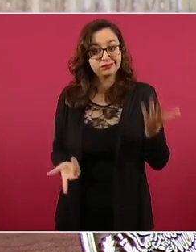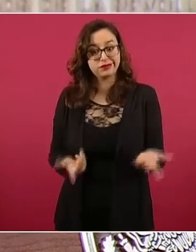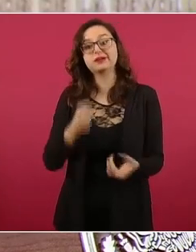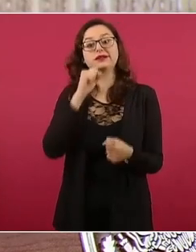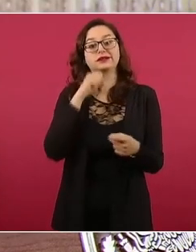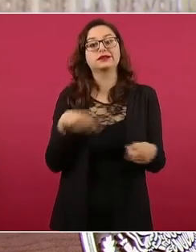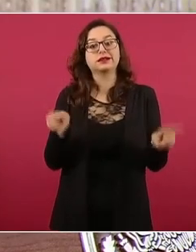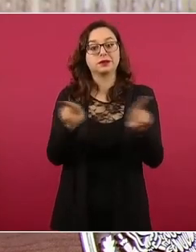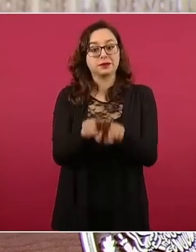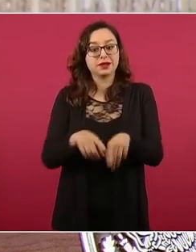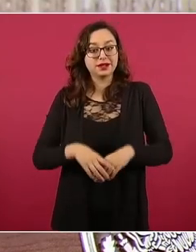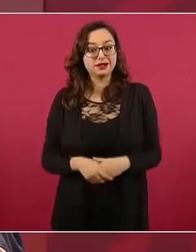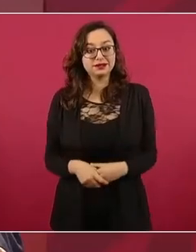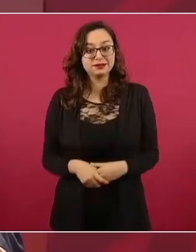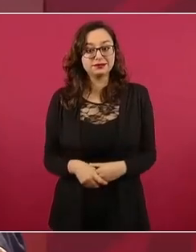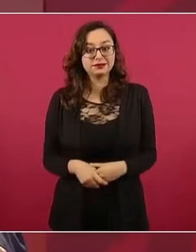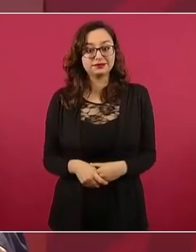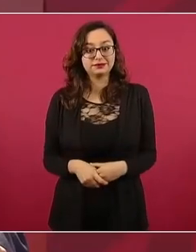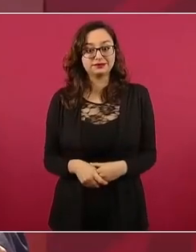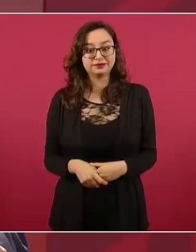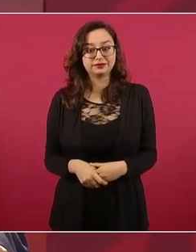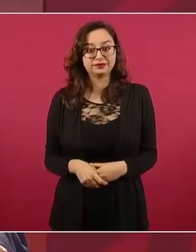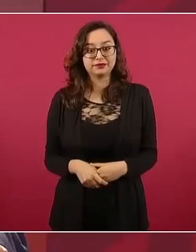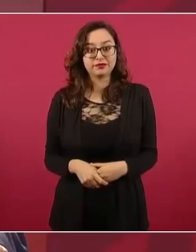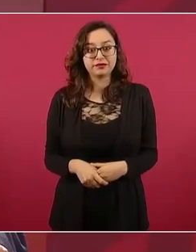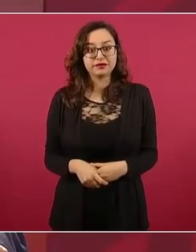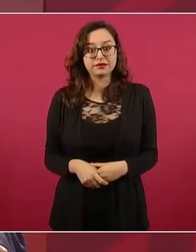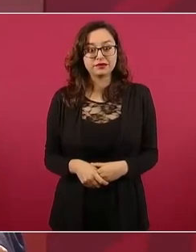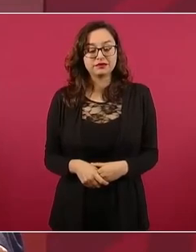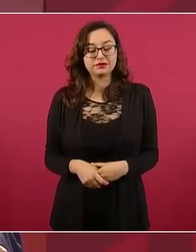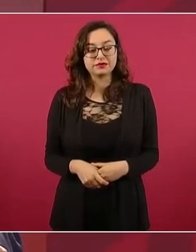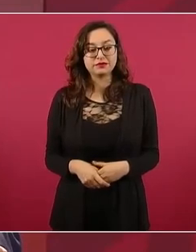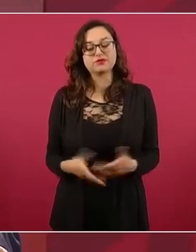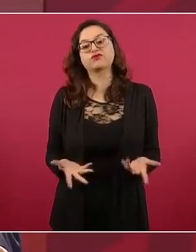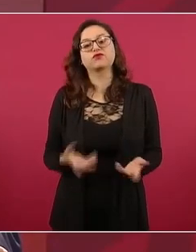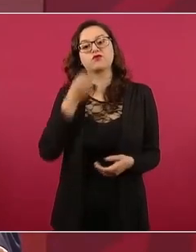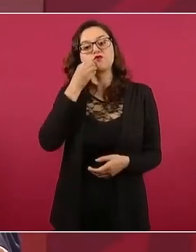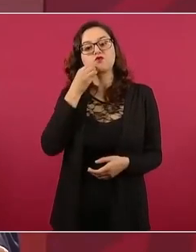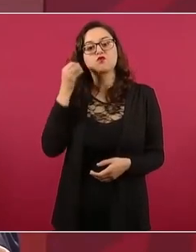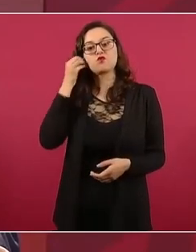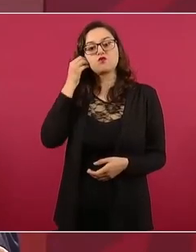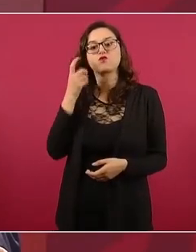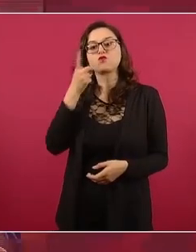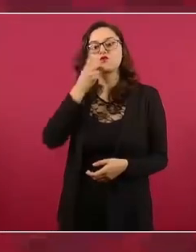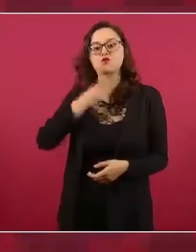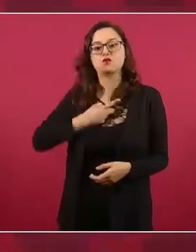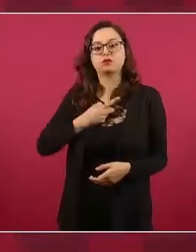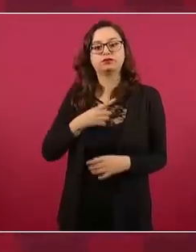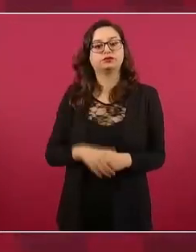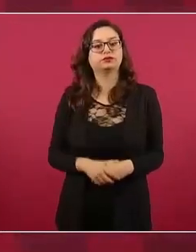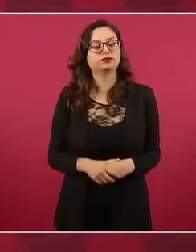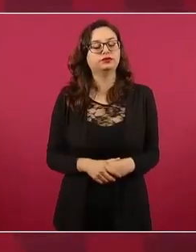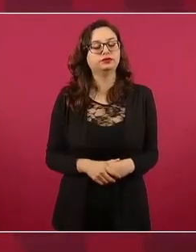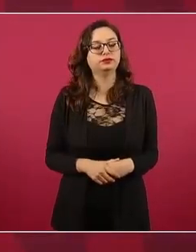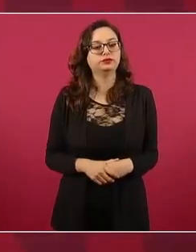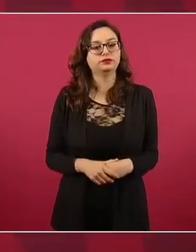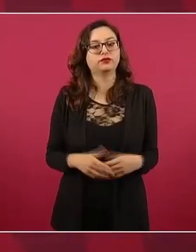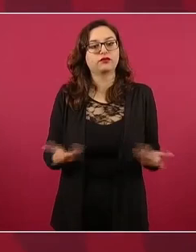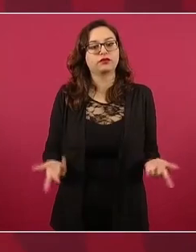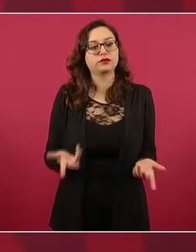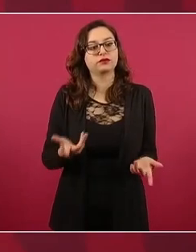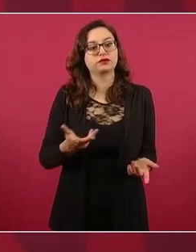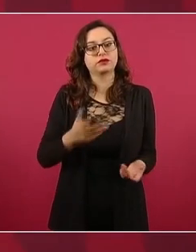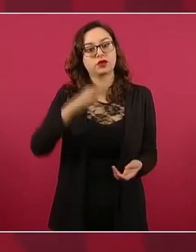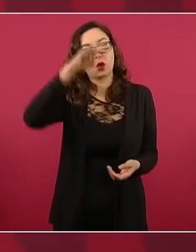Me decía el obispo, se habla de Monterrey, presidente, y se